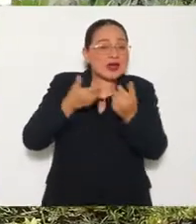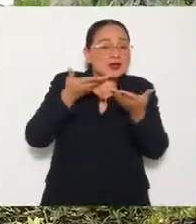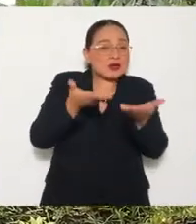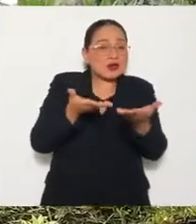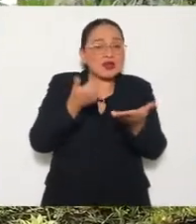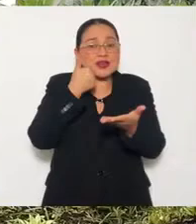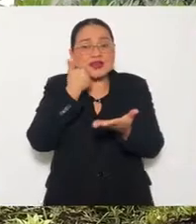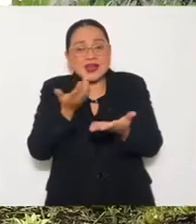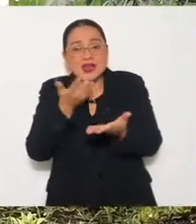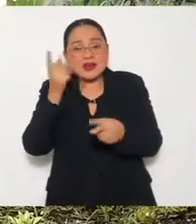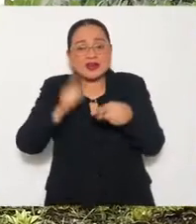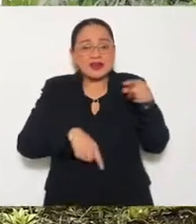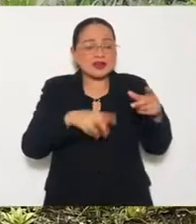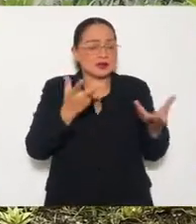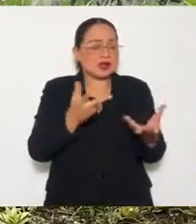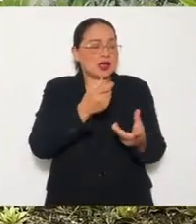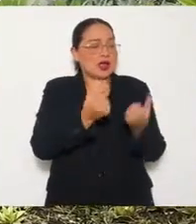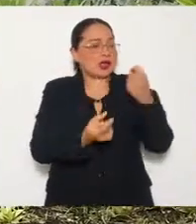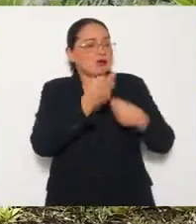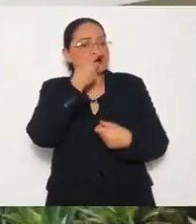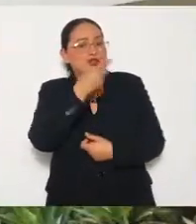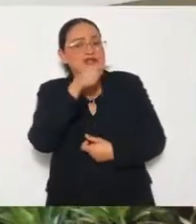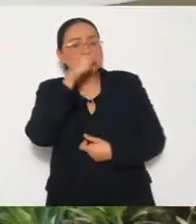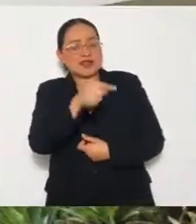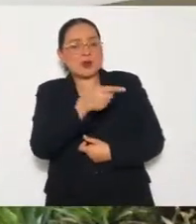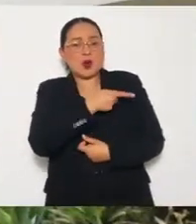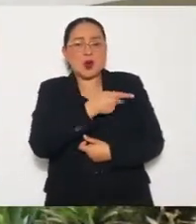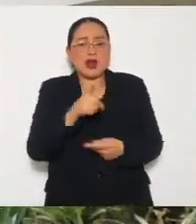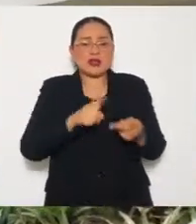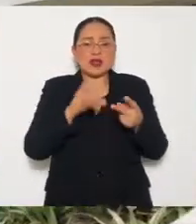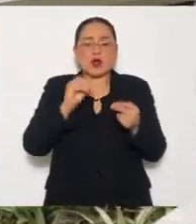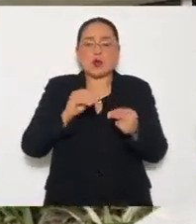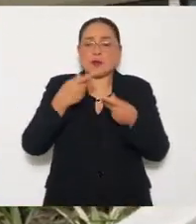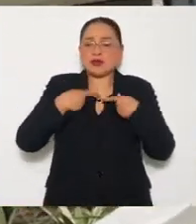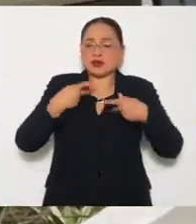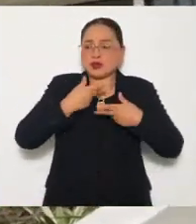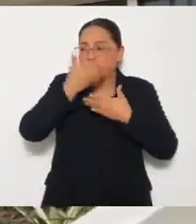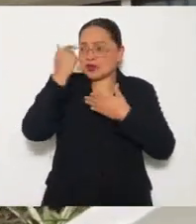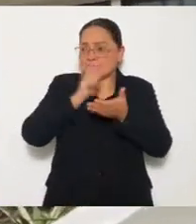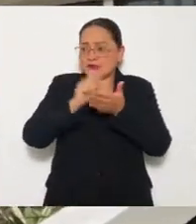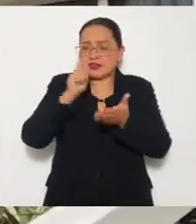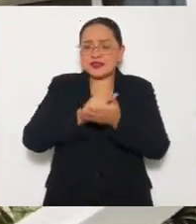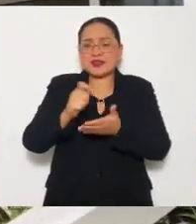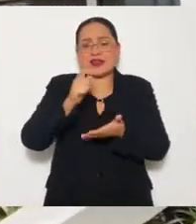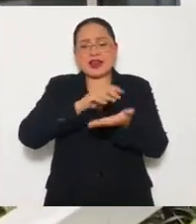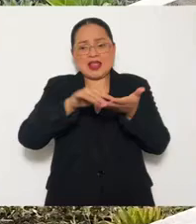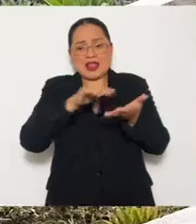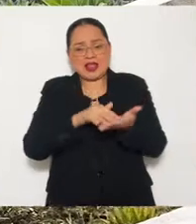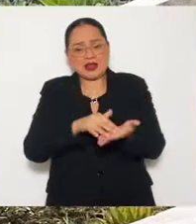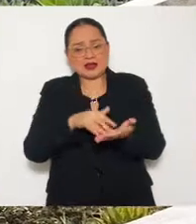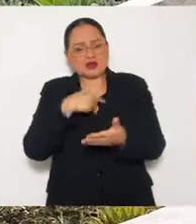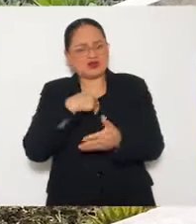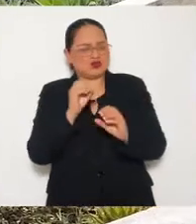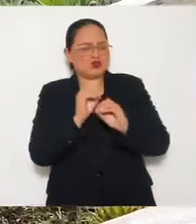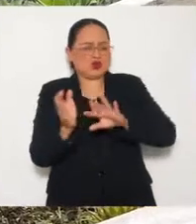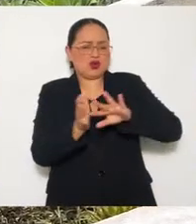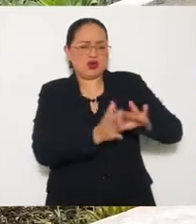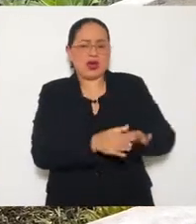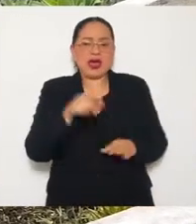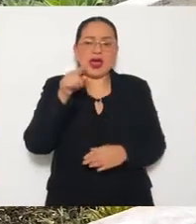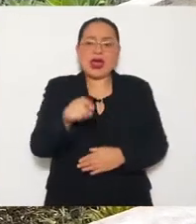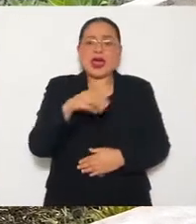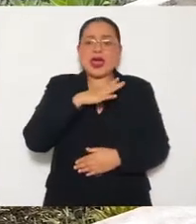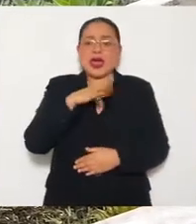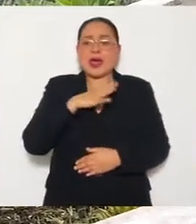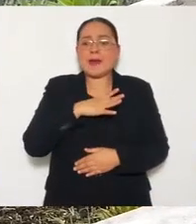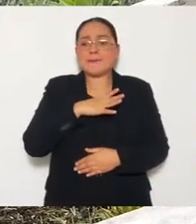Todo el mundo dice aquí que la pobreza, el analfabetismo. Yo, si pudiera cambiar algo del país, sería el machismo. Y sería el himno